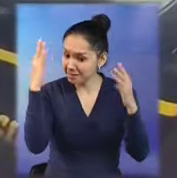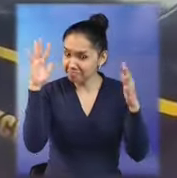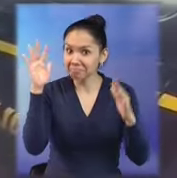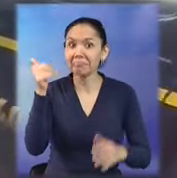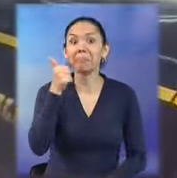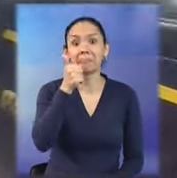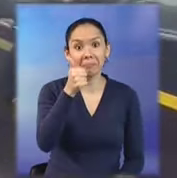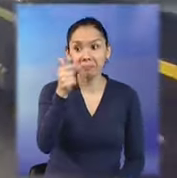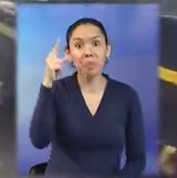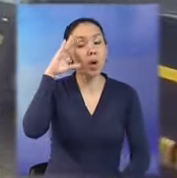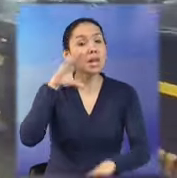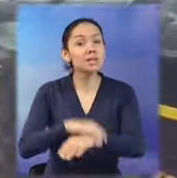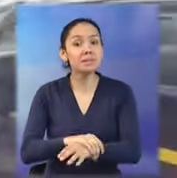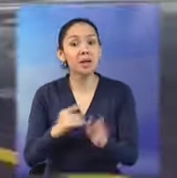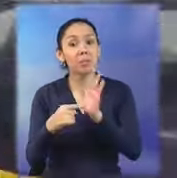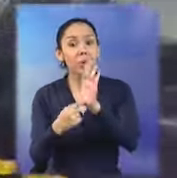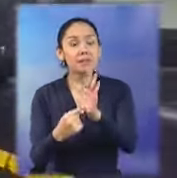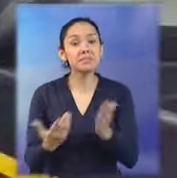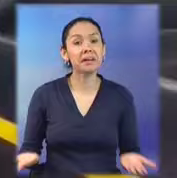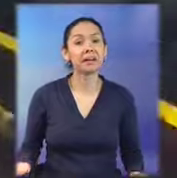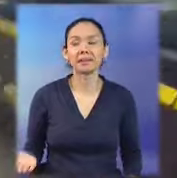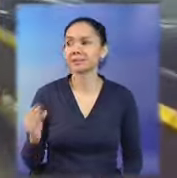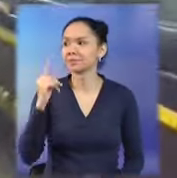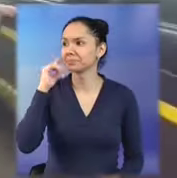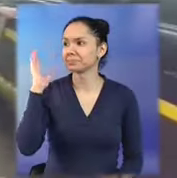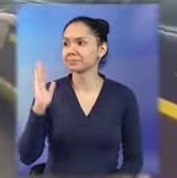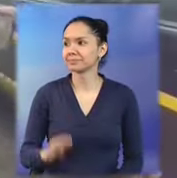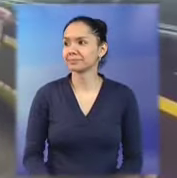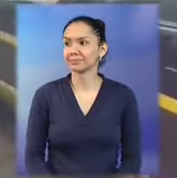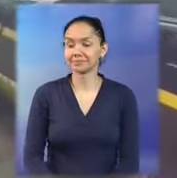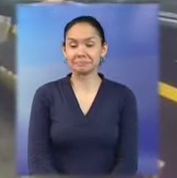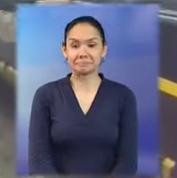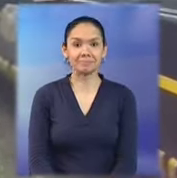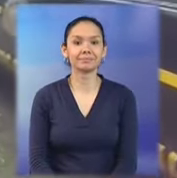gobierno sueños nos dio cuenta de que pasó